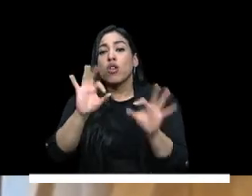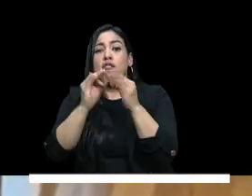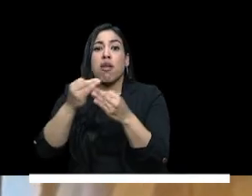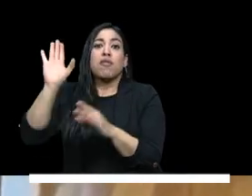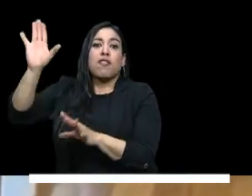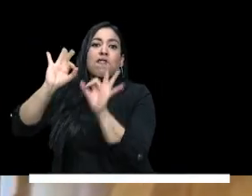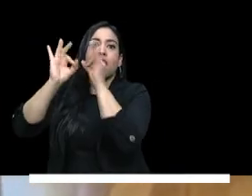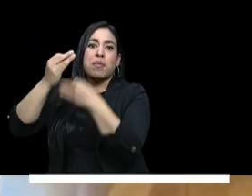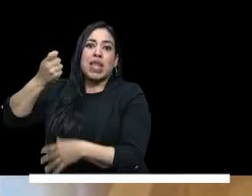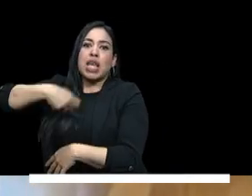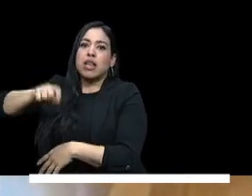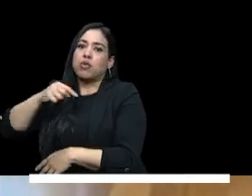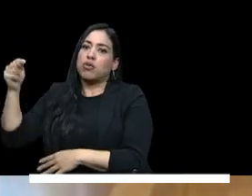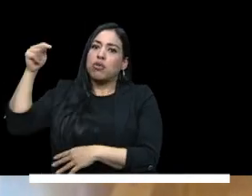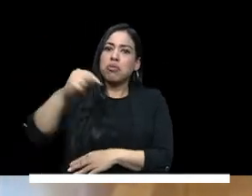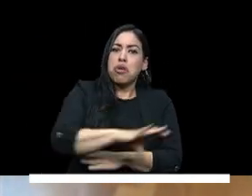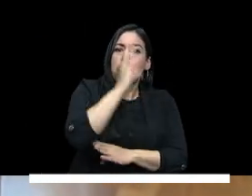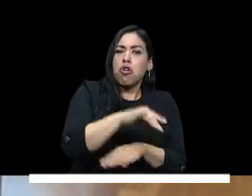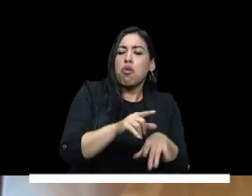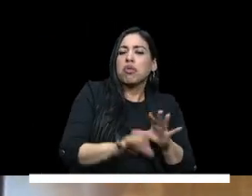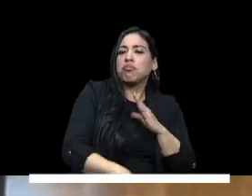españolas que emigran a Colombia